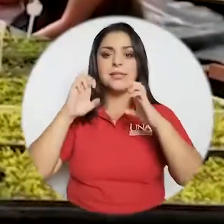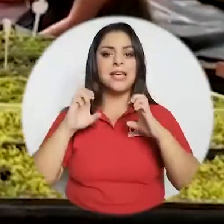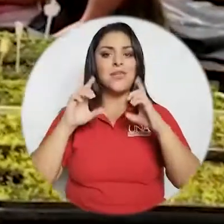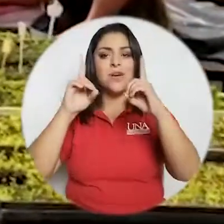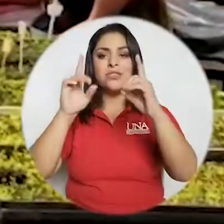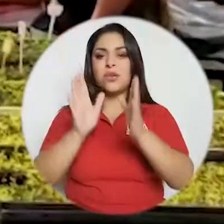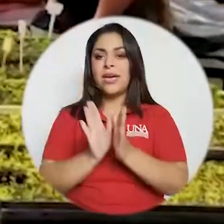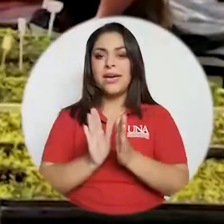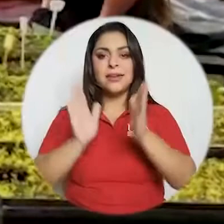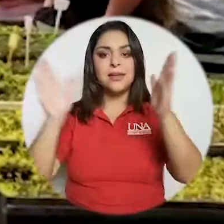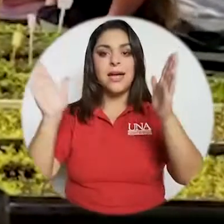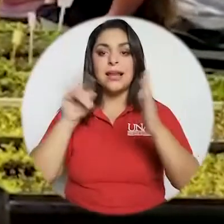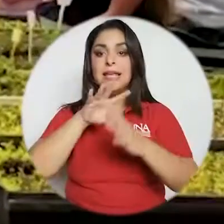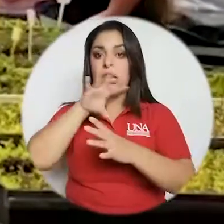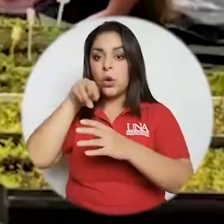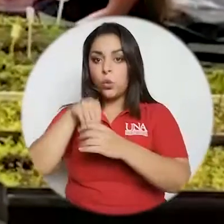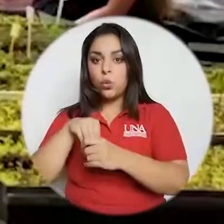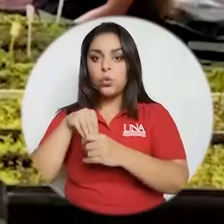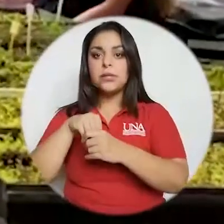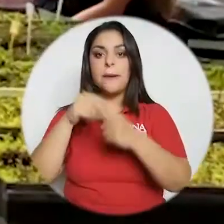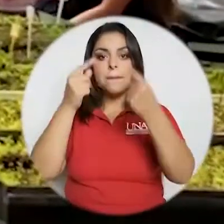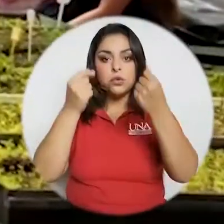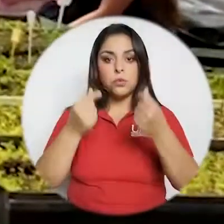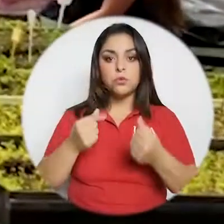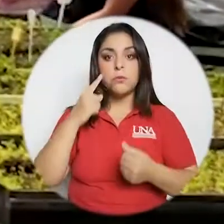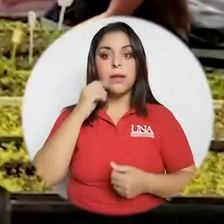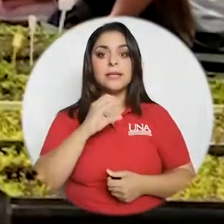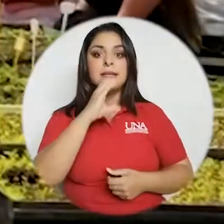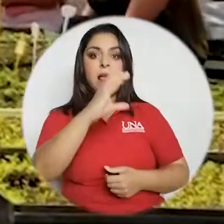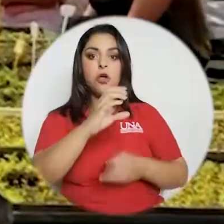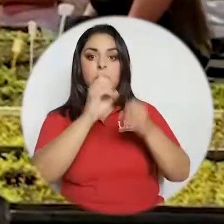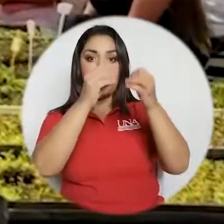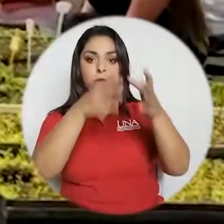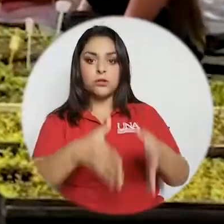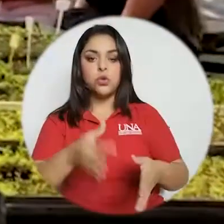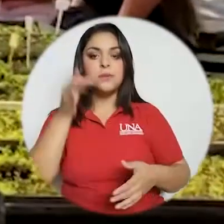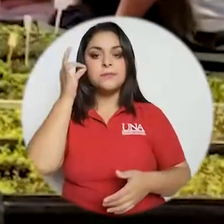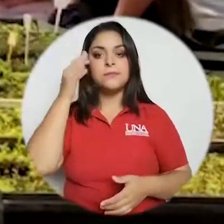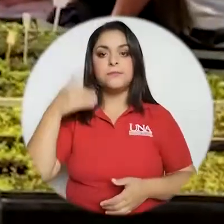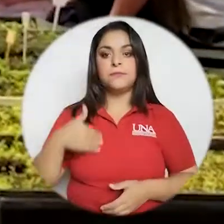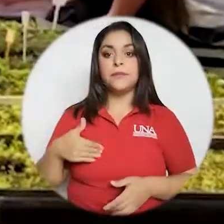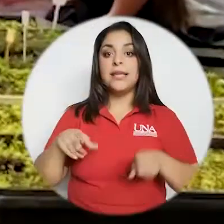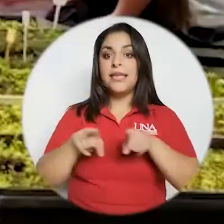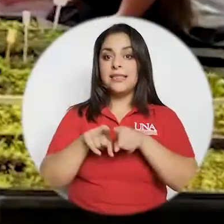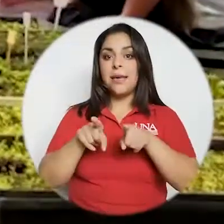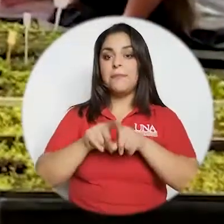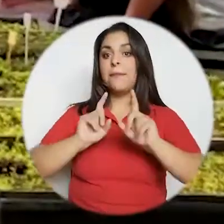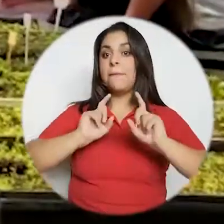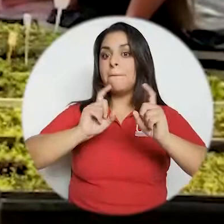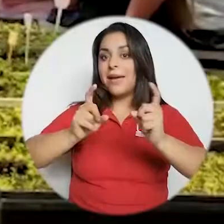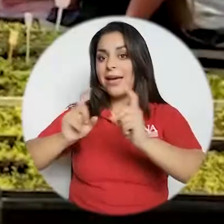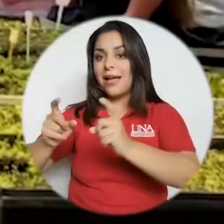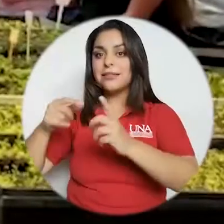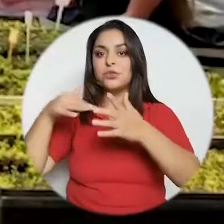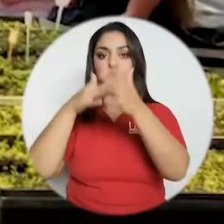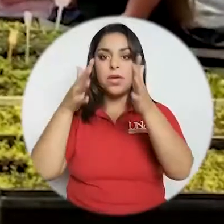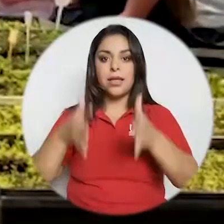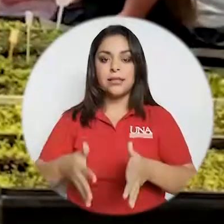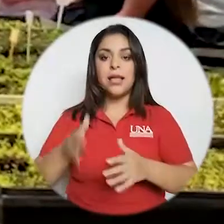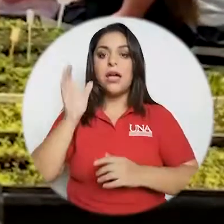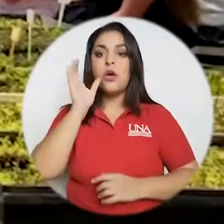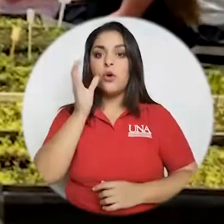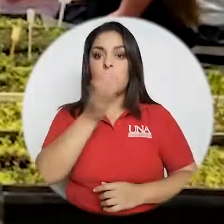como el de educación en general que incluye presupuesto para salarios de maestros y maestras pero también el de becas